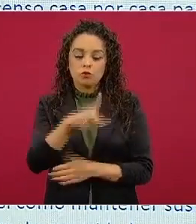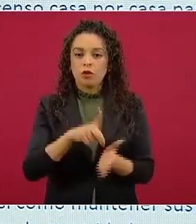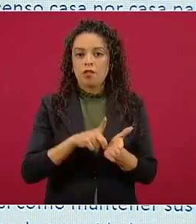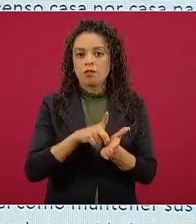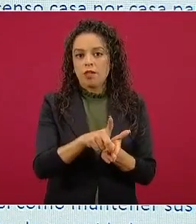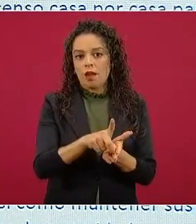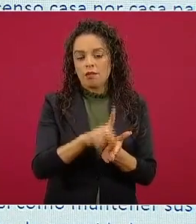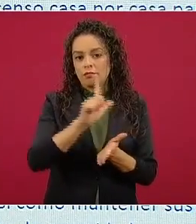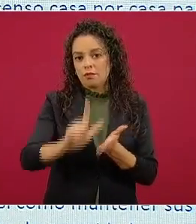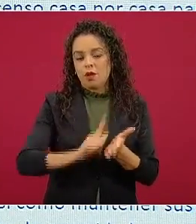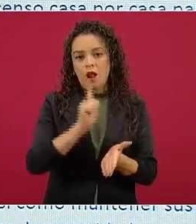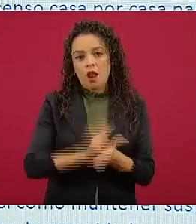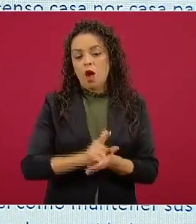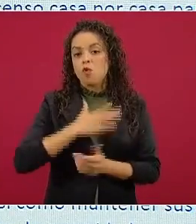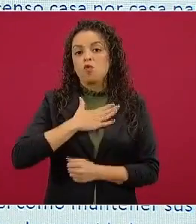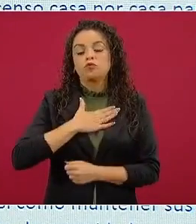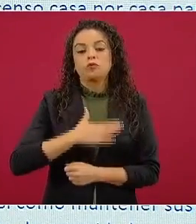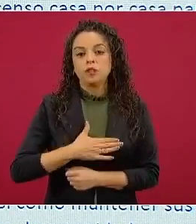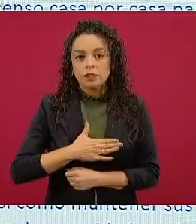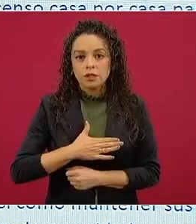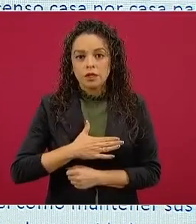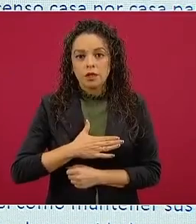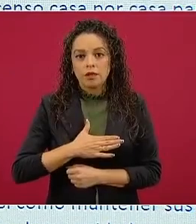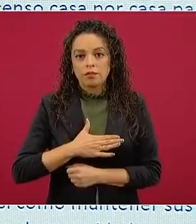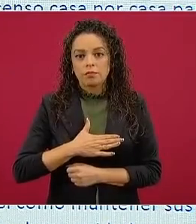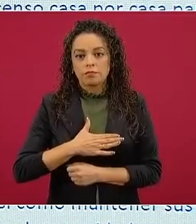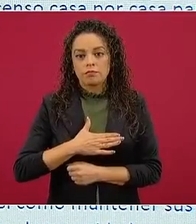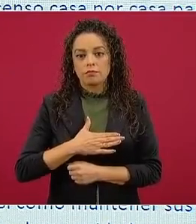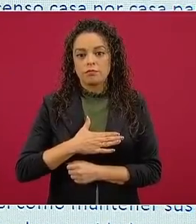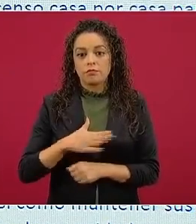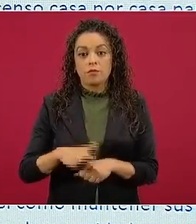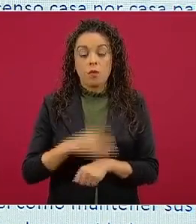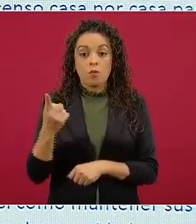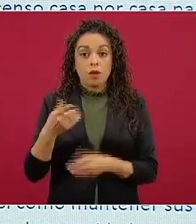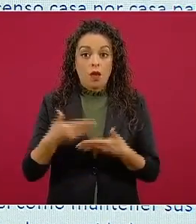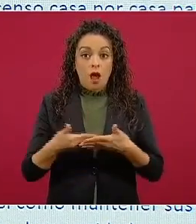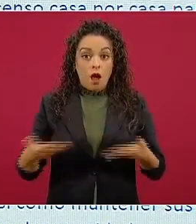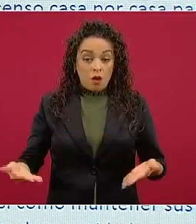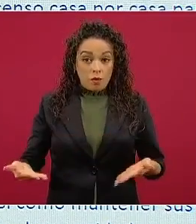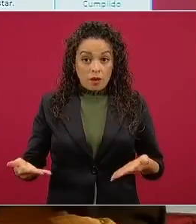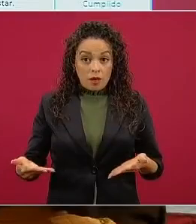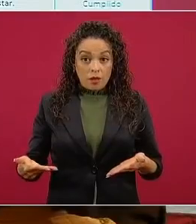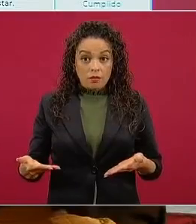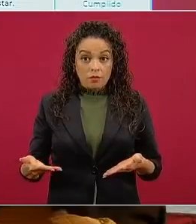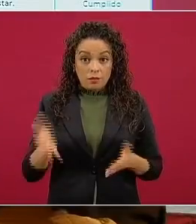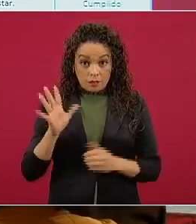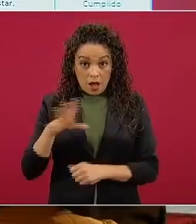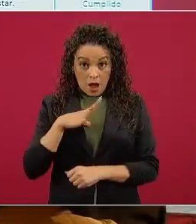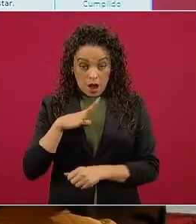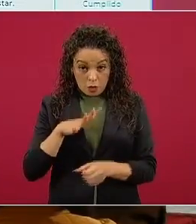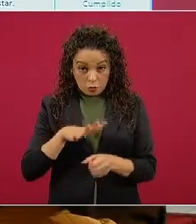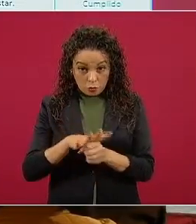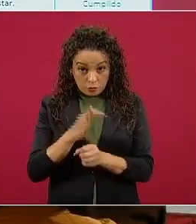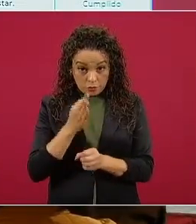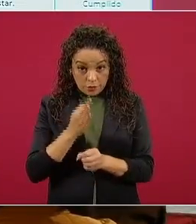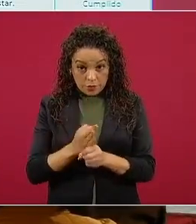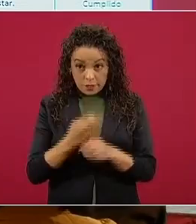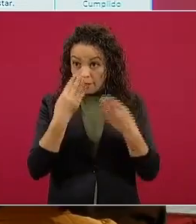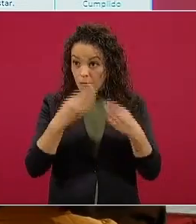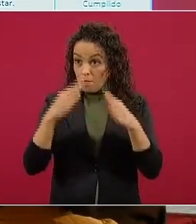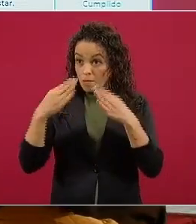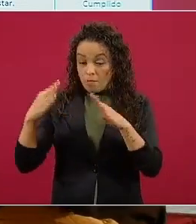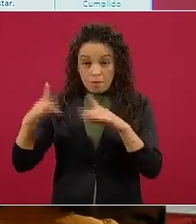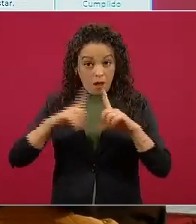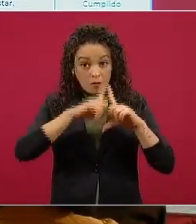justicia le corresponde, porque ahora no hay suficientes sucursales bancarias en el